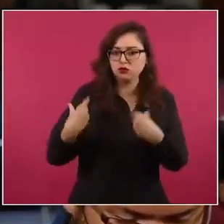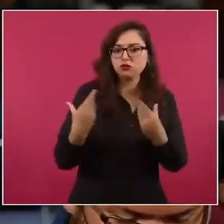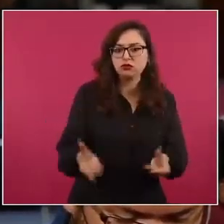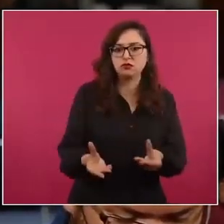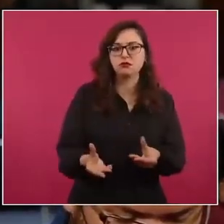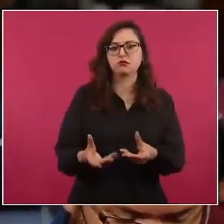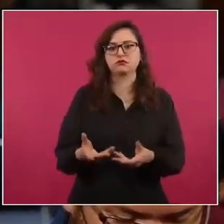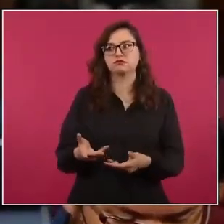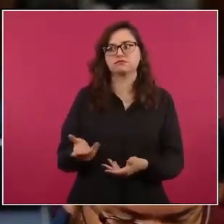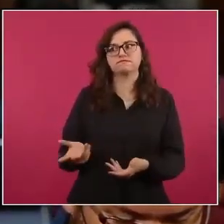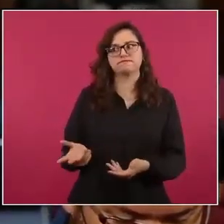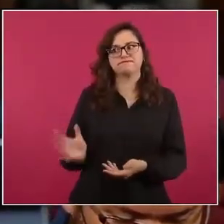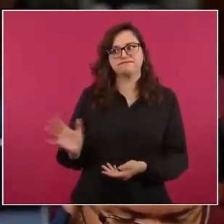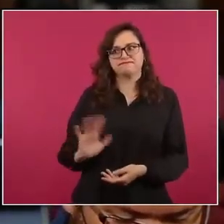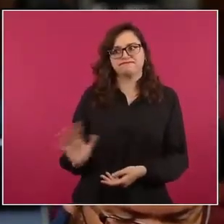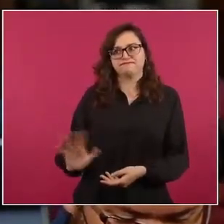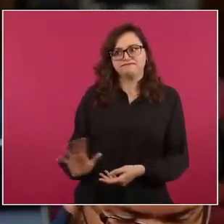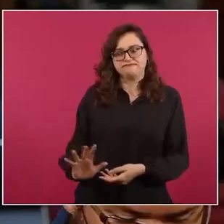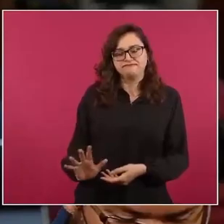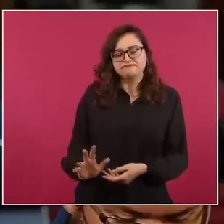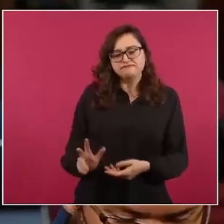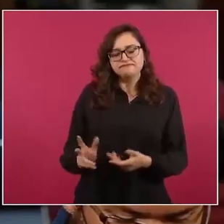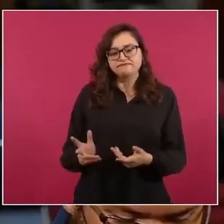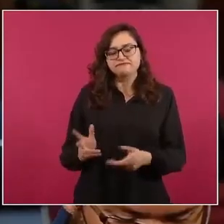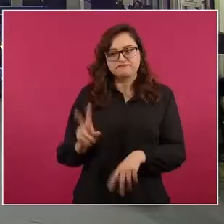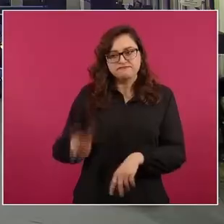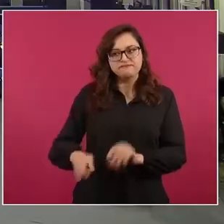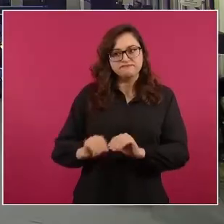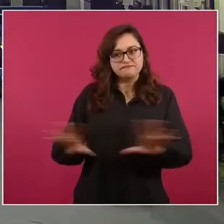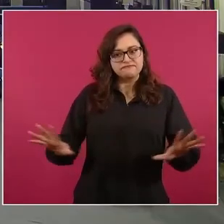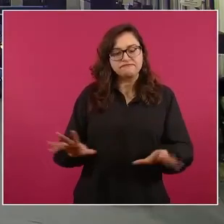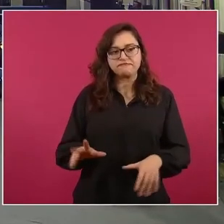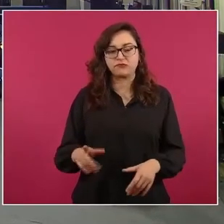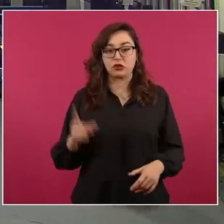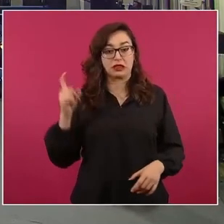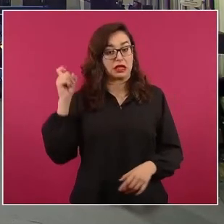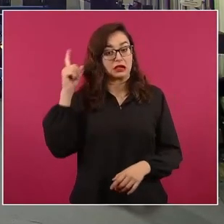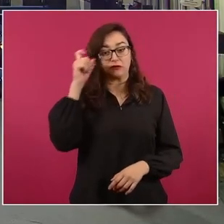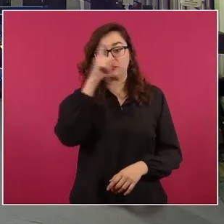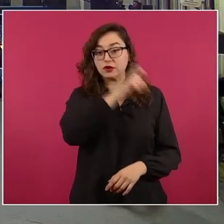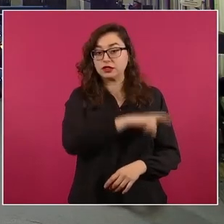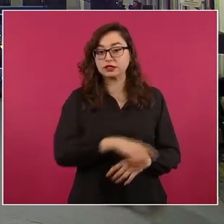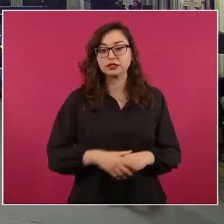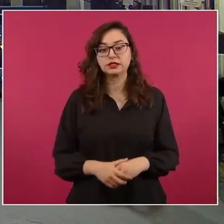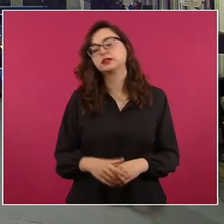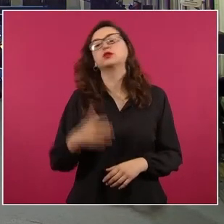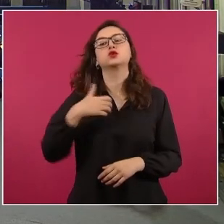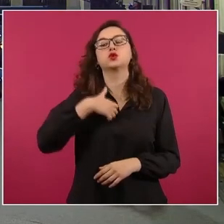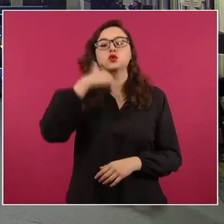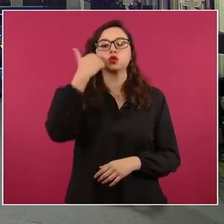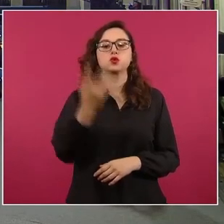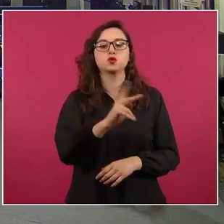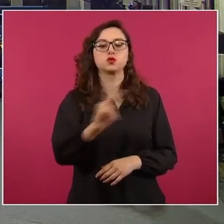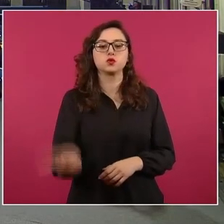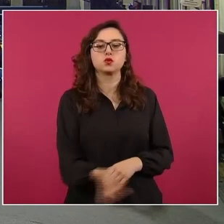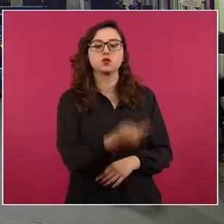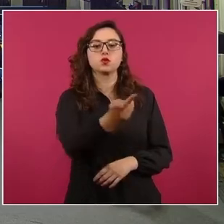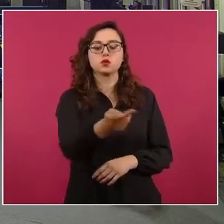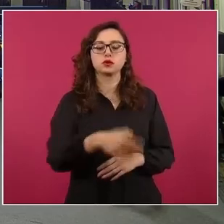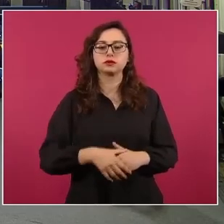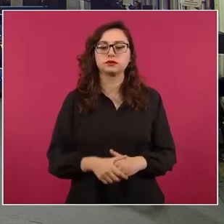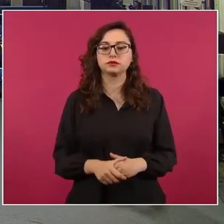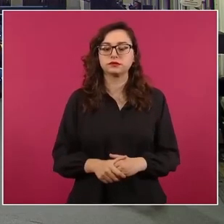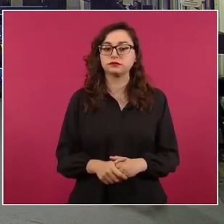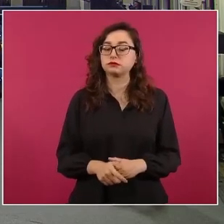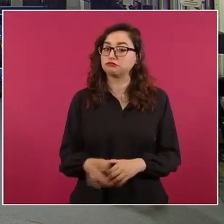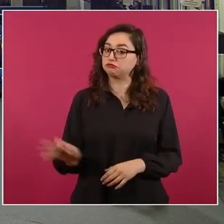contribuyera a que realmente haya un verdadero esclarecimiento del caso. Yo le quiero preguntar, presidente, si no entraña